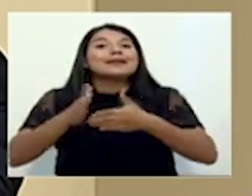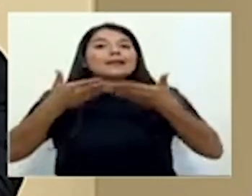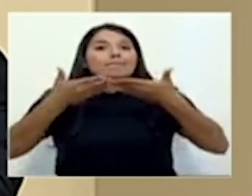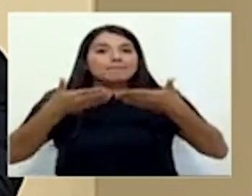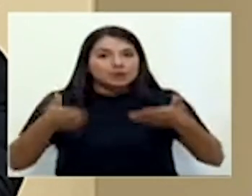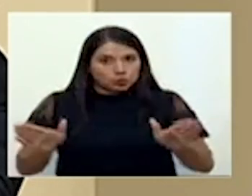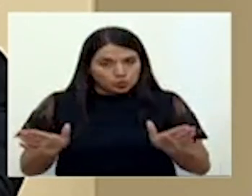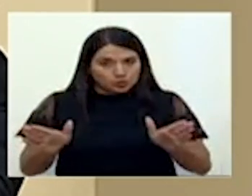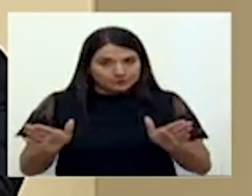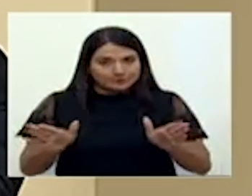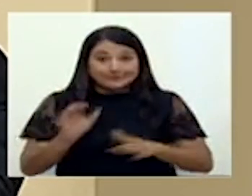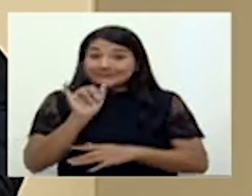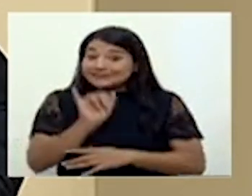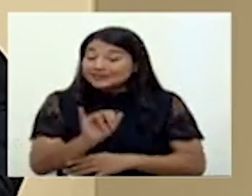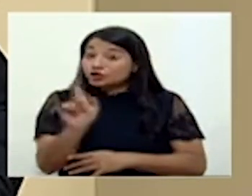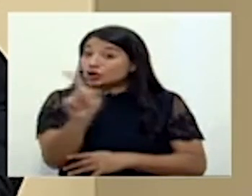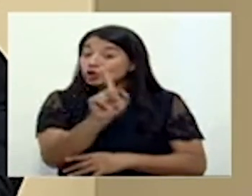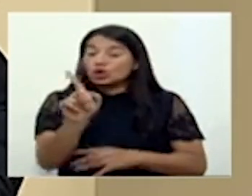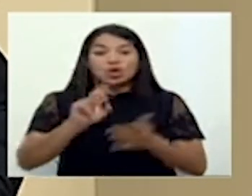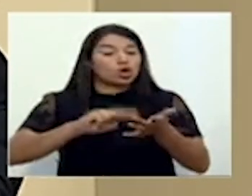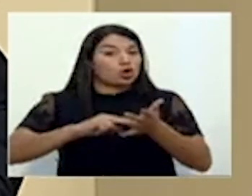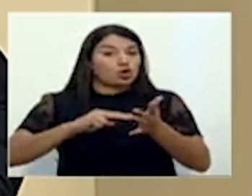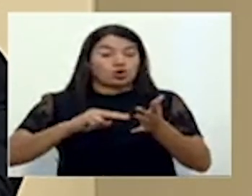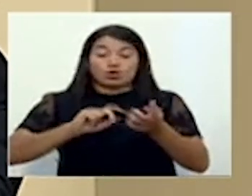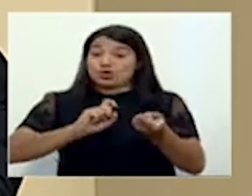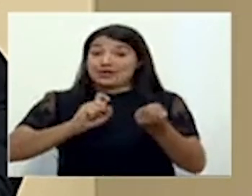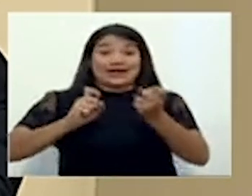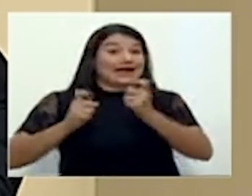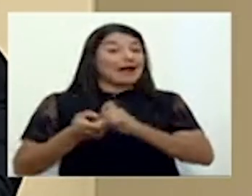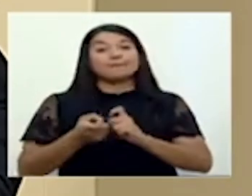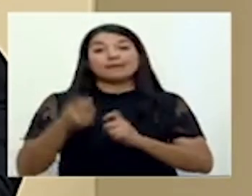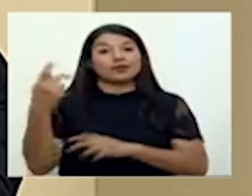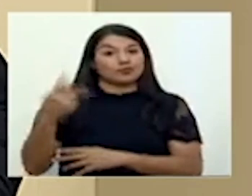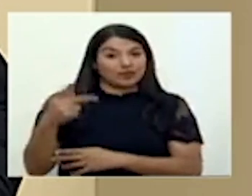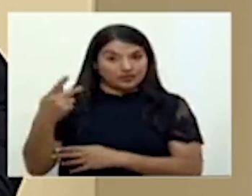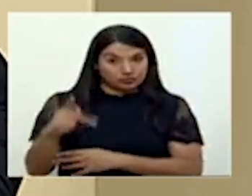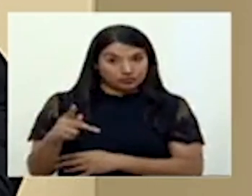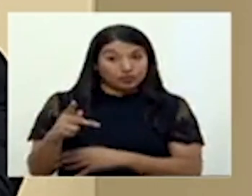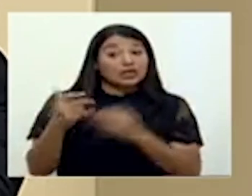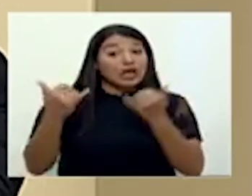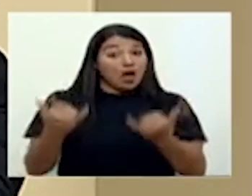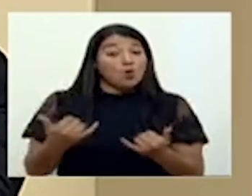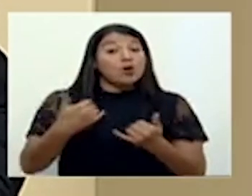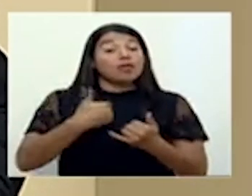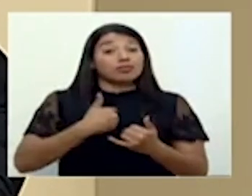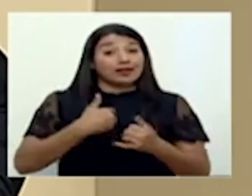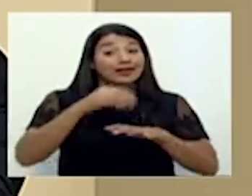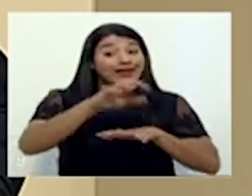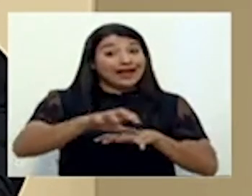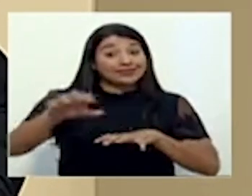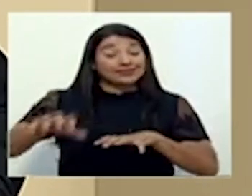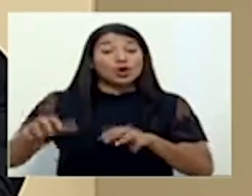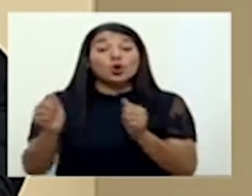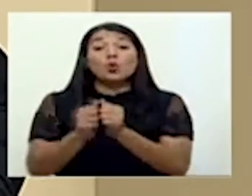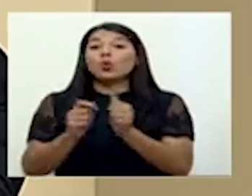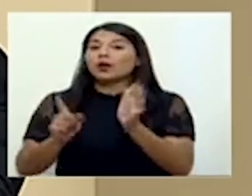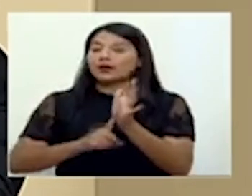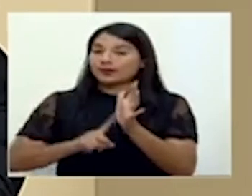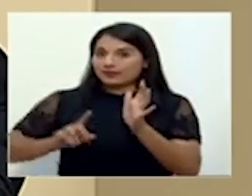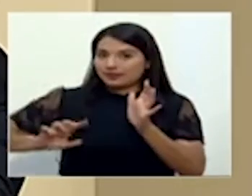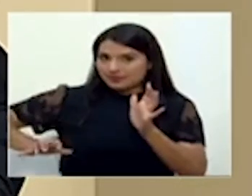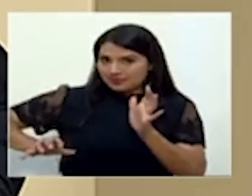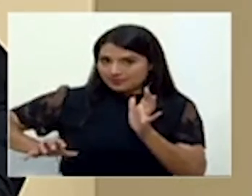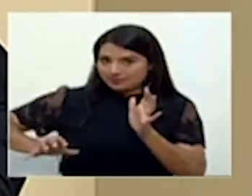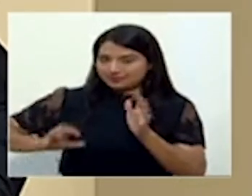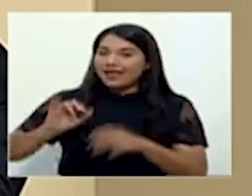lo cual no cambia la caracterización del riesgo que tienen los cantones en alerta naranja. Y eso nos